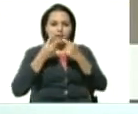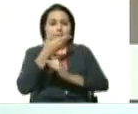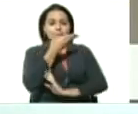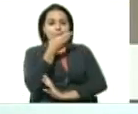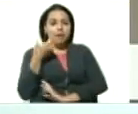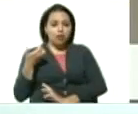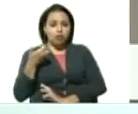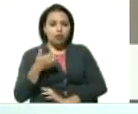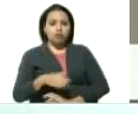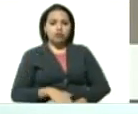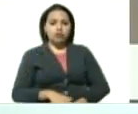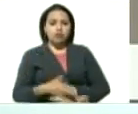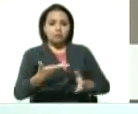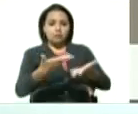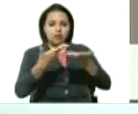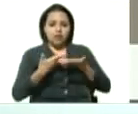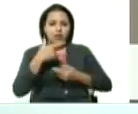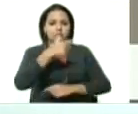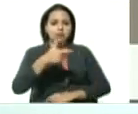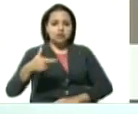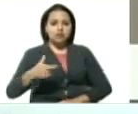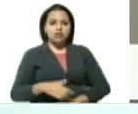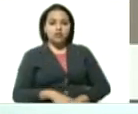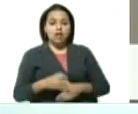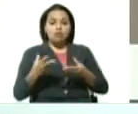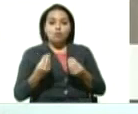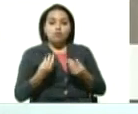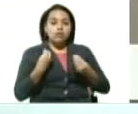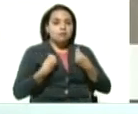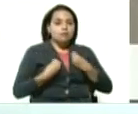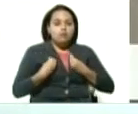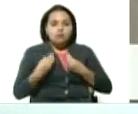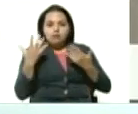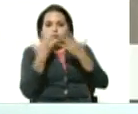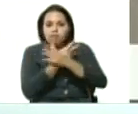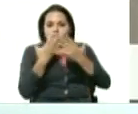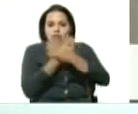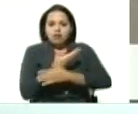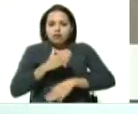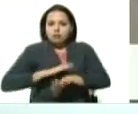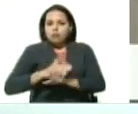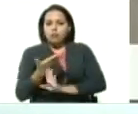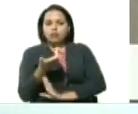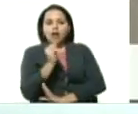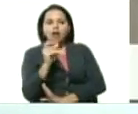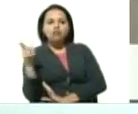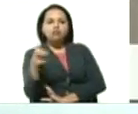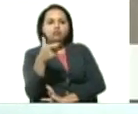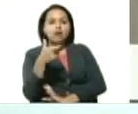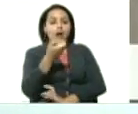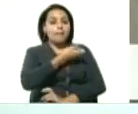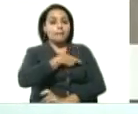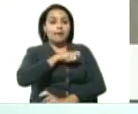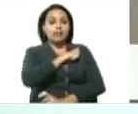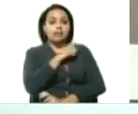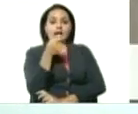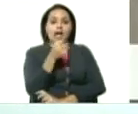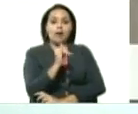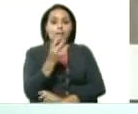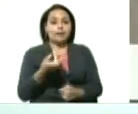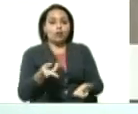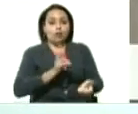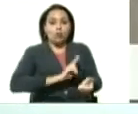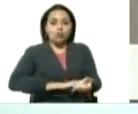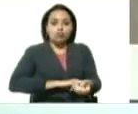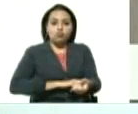en ese momento de bueno realmente de mucha confusión porque estaba en ese España atravesaba uno de los peores